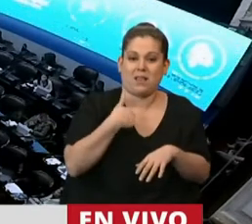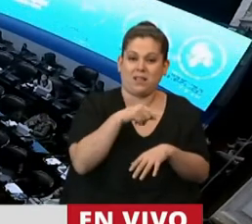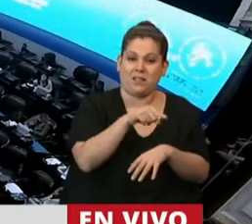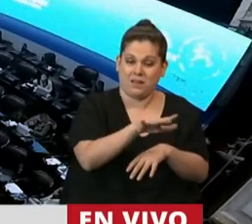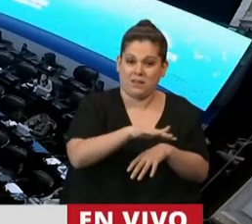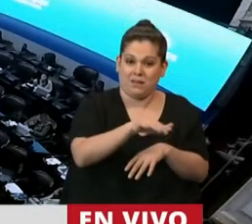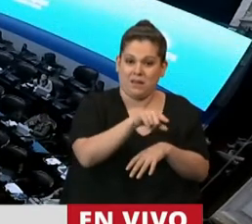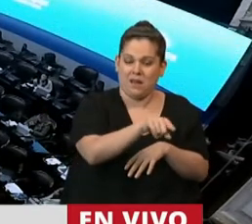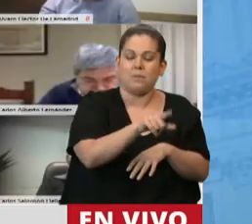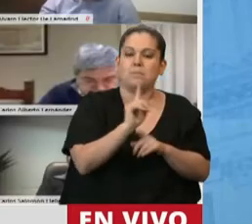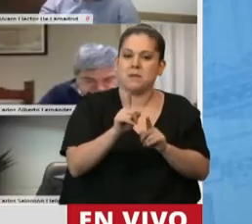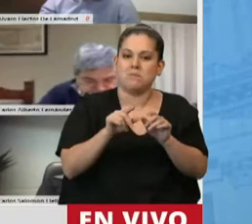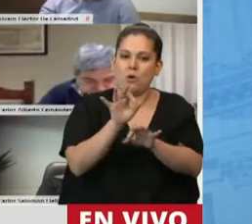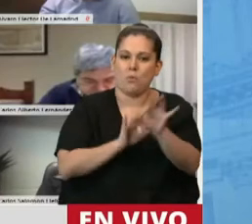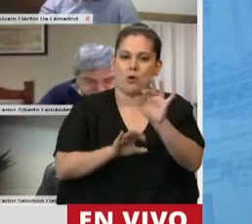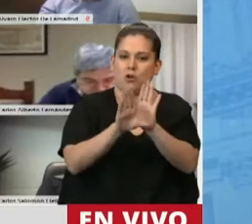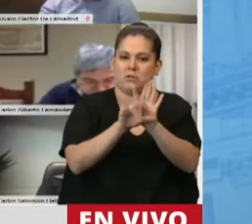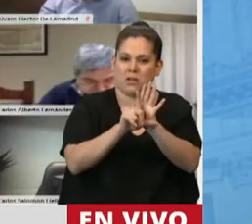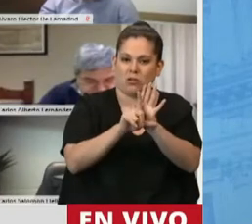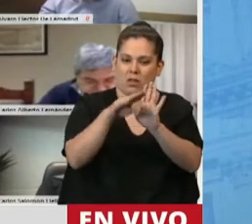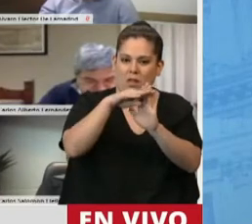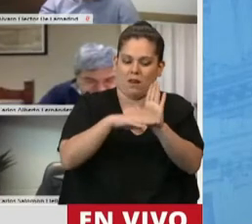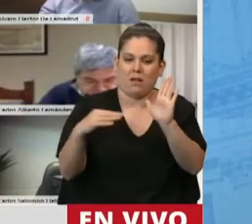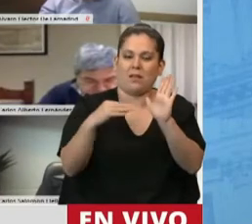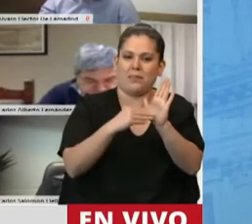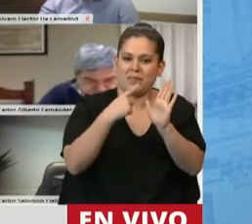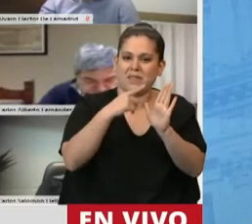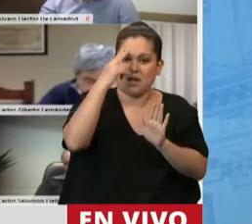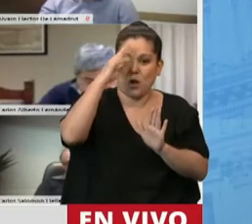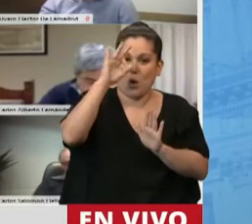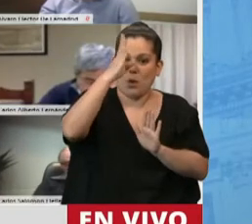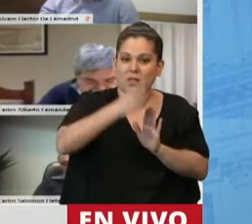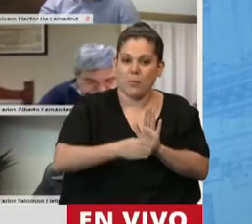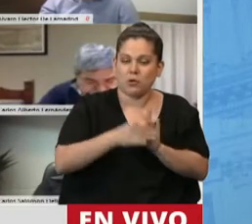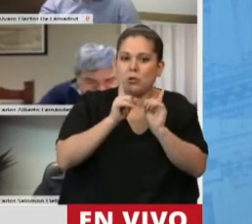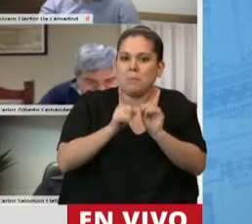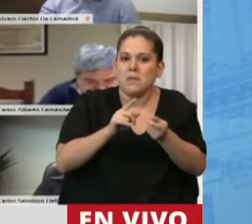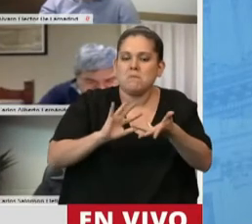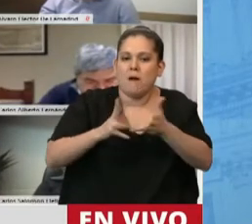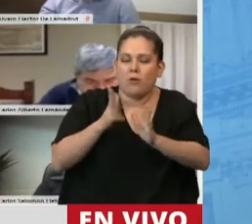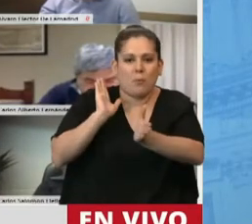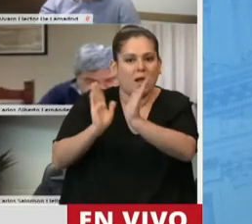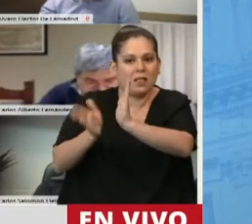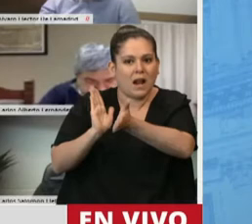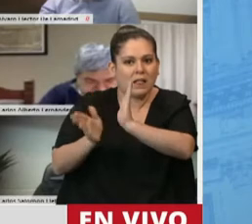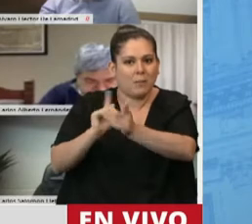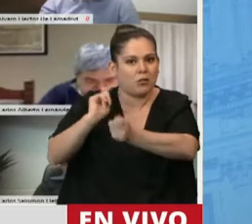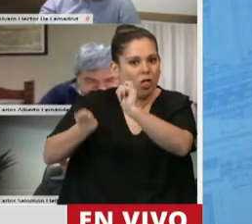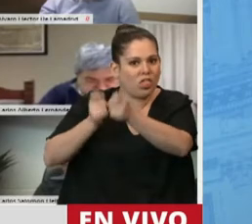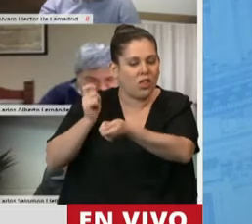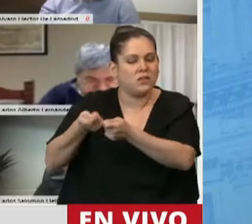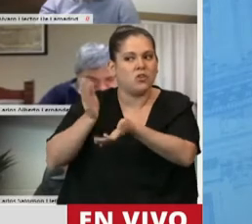el proyecto, el 90% de los pacientes que fueron tratados con el mismo resultaron